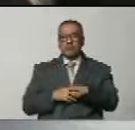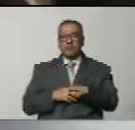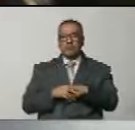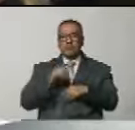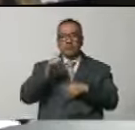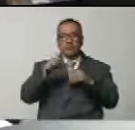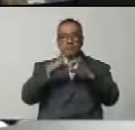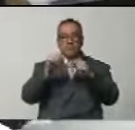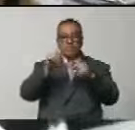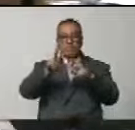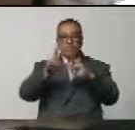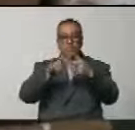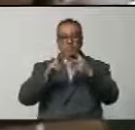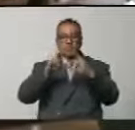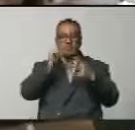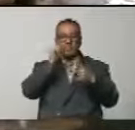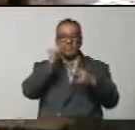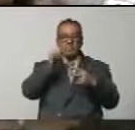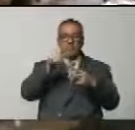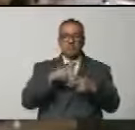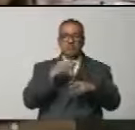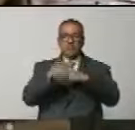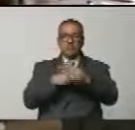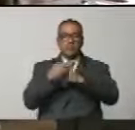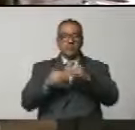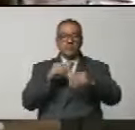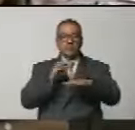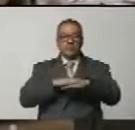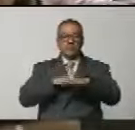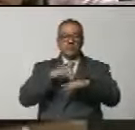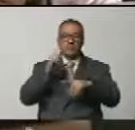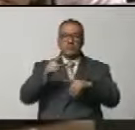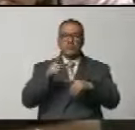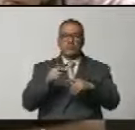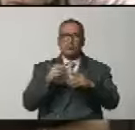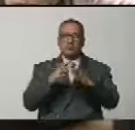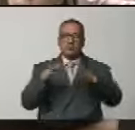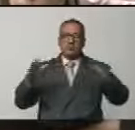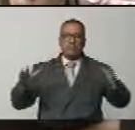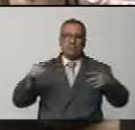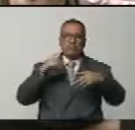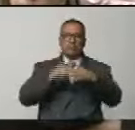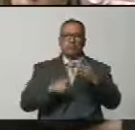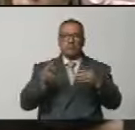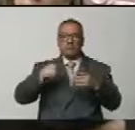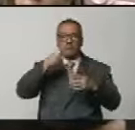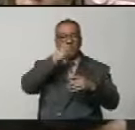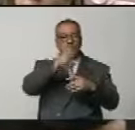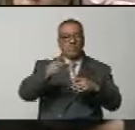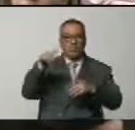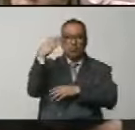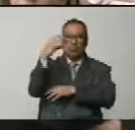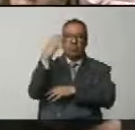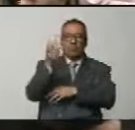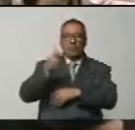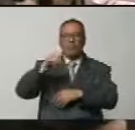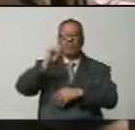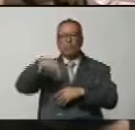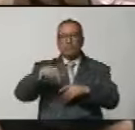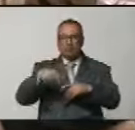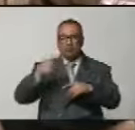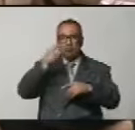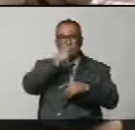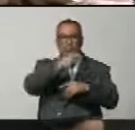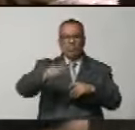Estos dos hombres, que han sido causantes de tragedias tremendas, tanto para el pueblo colombiano como para el pueblo venezolano,